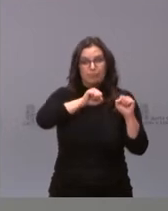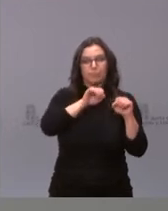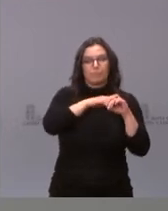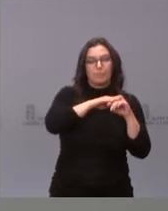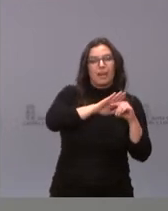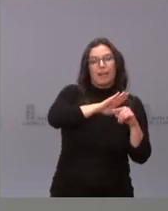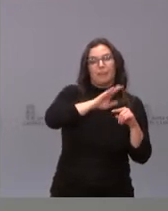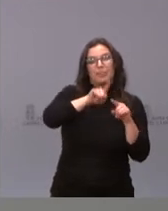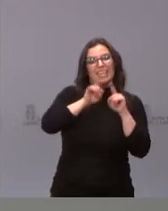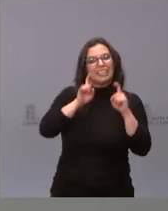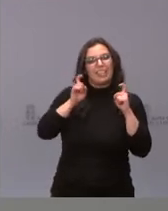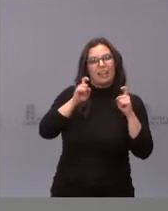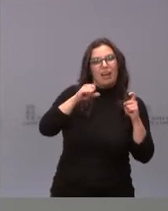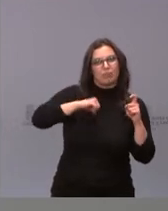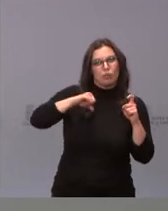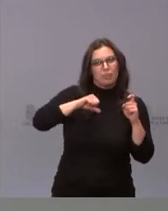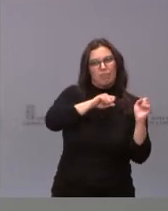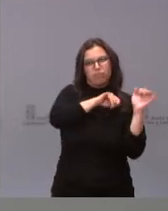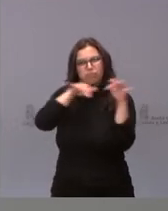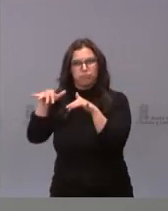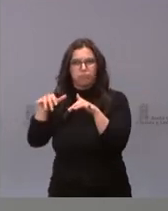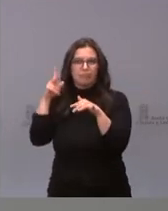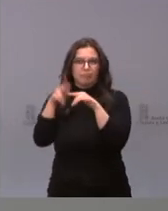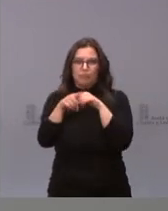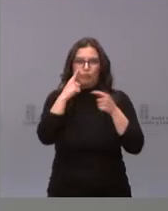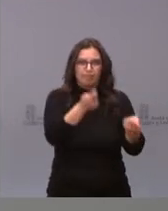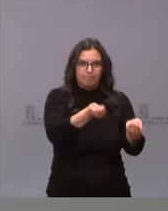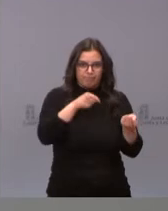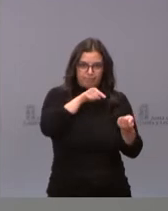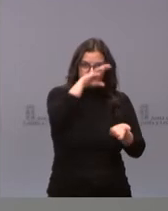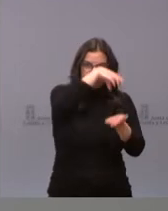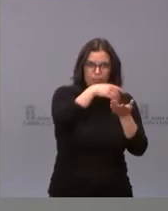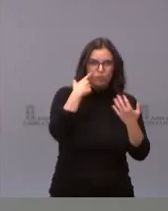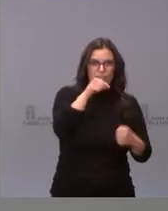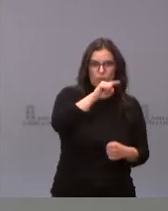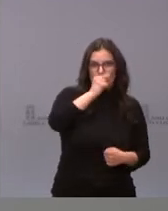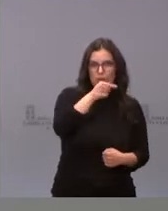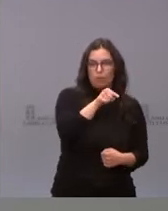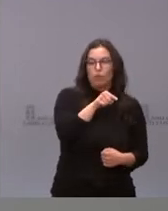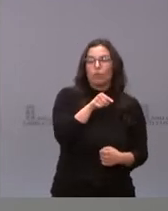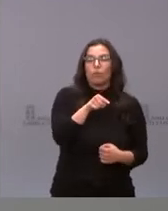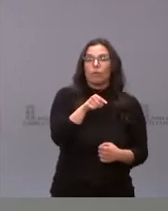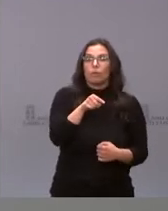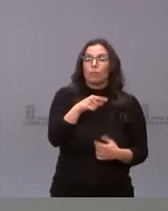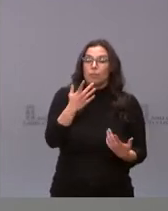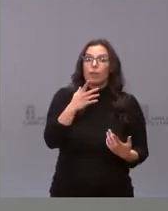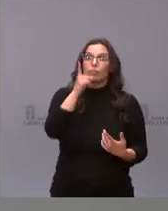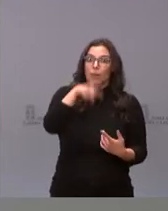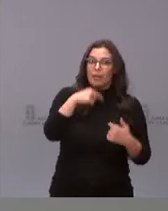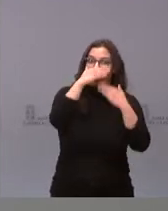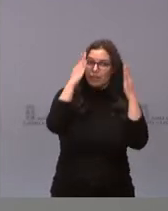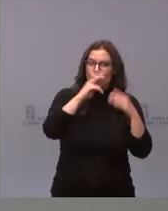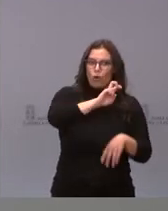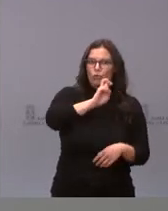hospitalaria, especialmente durante la segunda ola. Pero ha continuado atendiendo otros problemas de